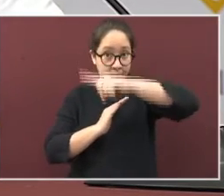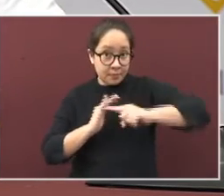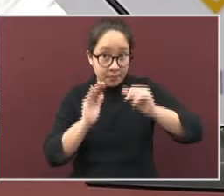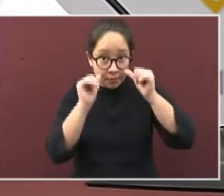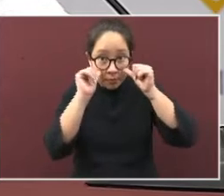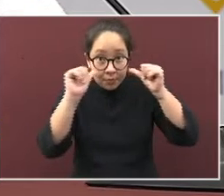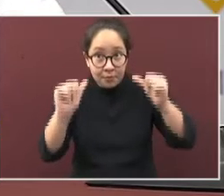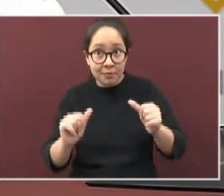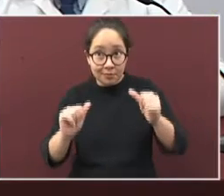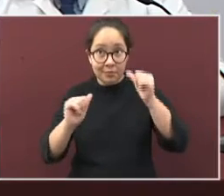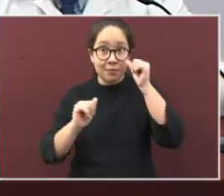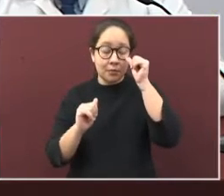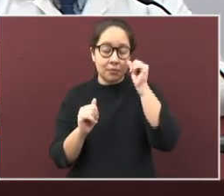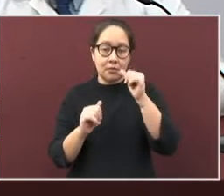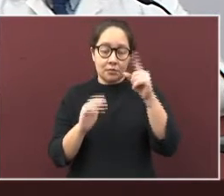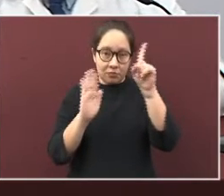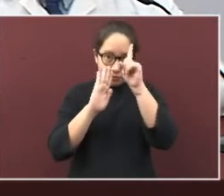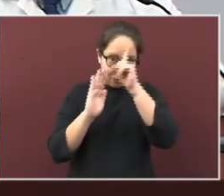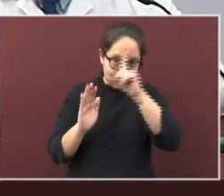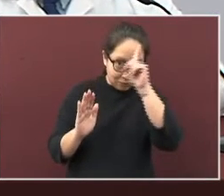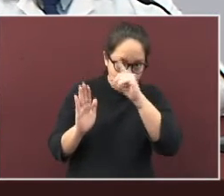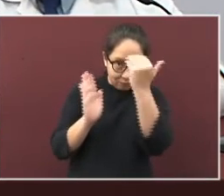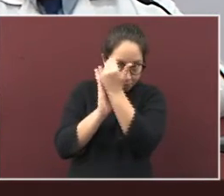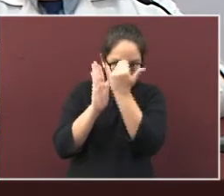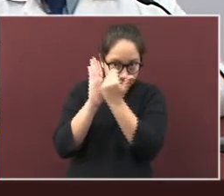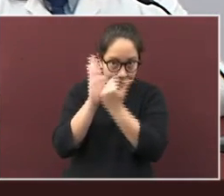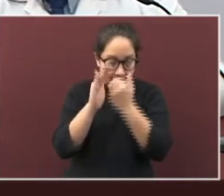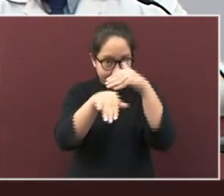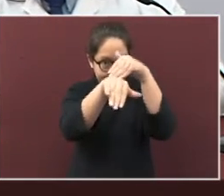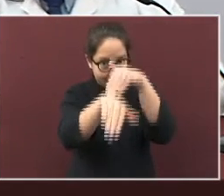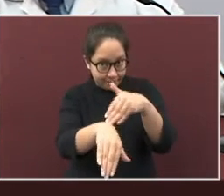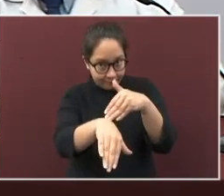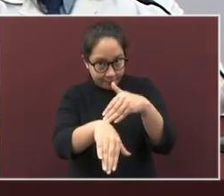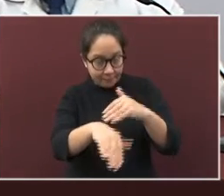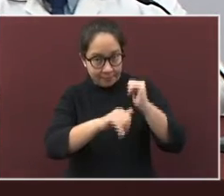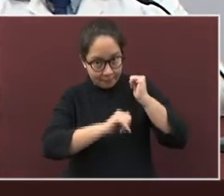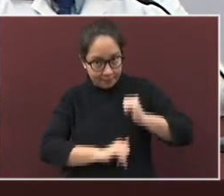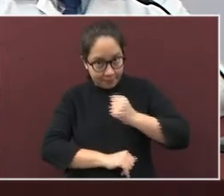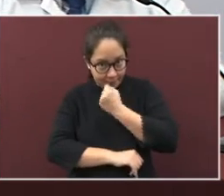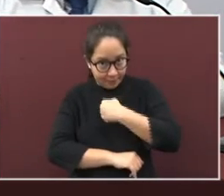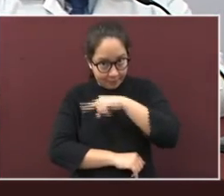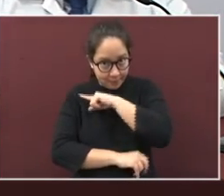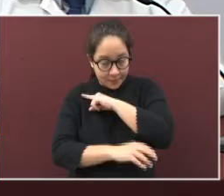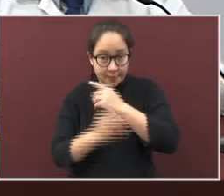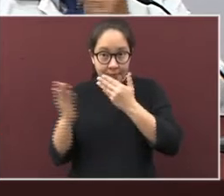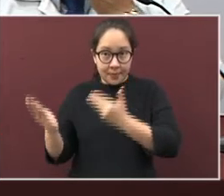y seguir las recomendaciones de la autoridad sanitaria. Adelante, doctora.